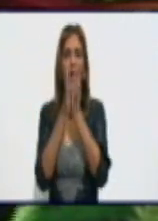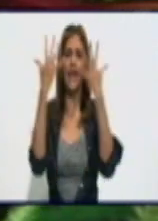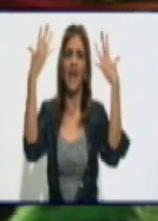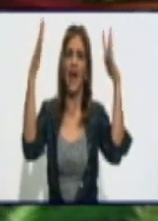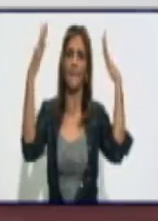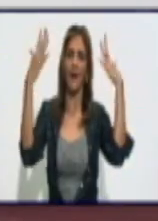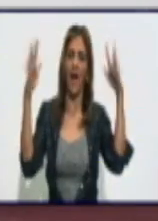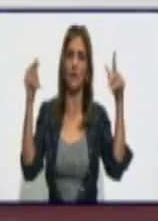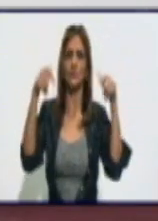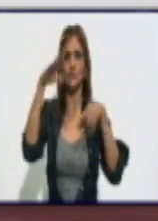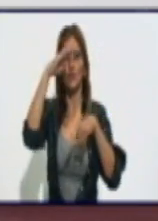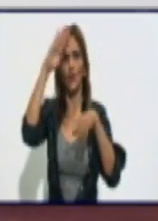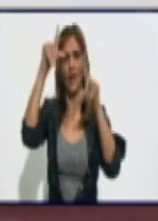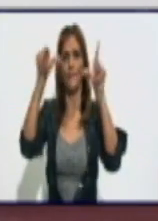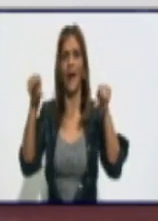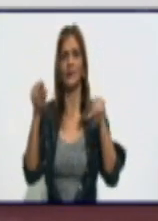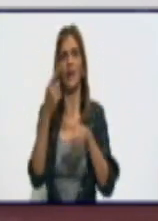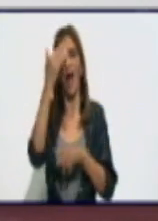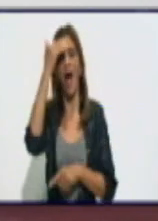agradecida.